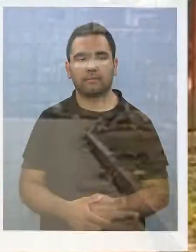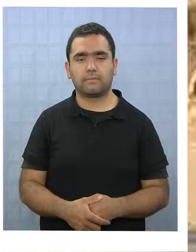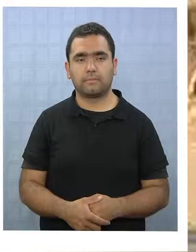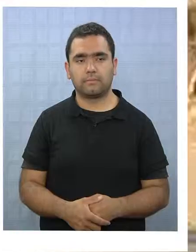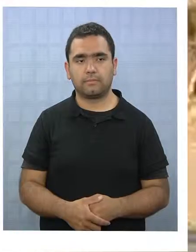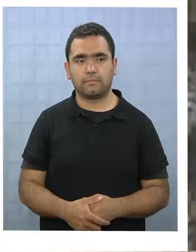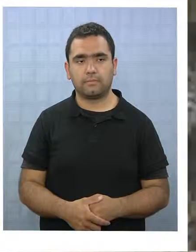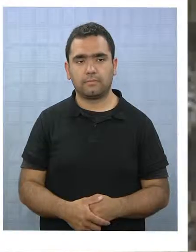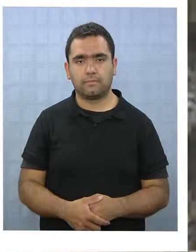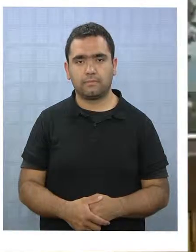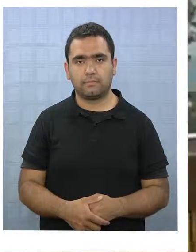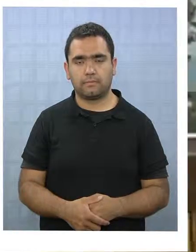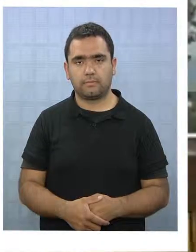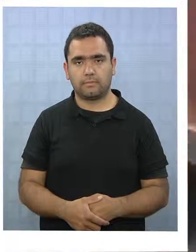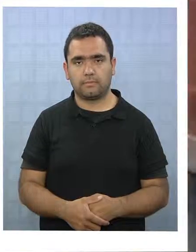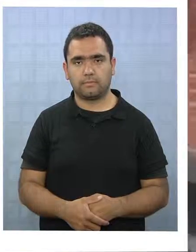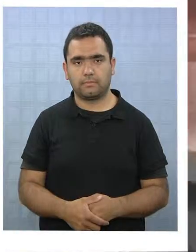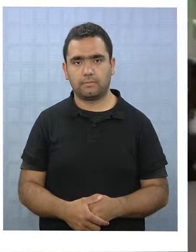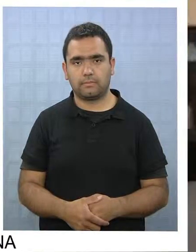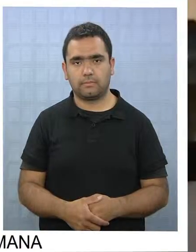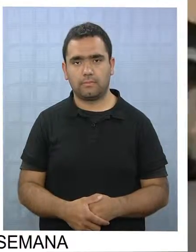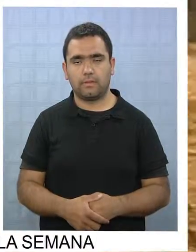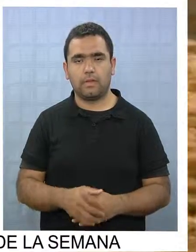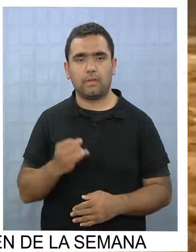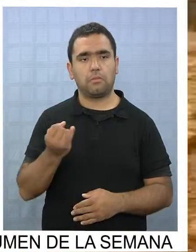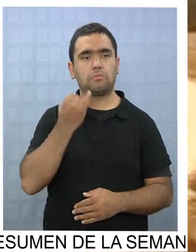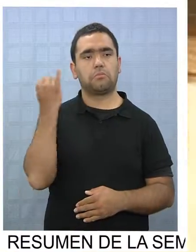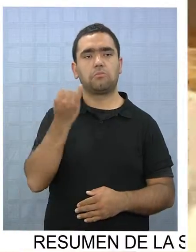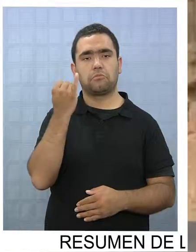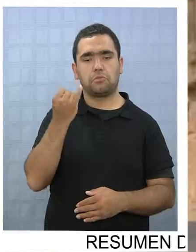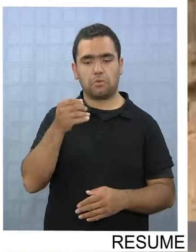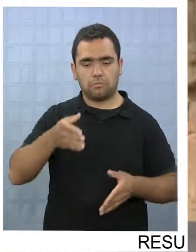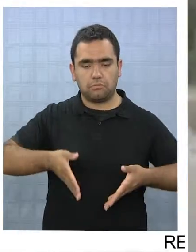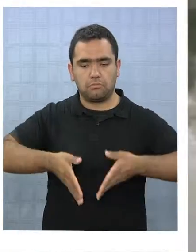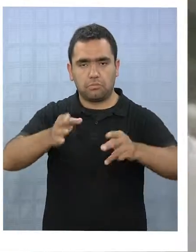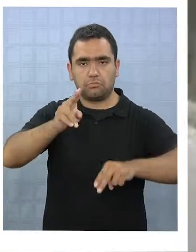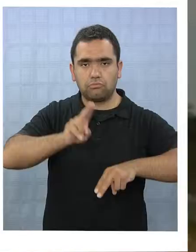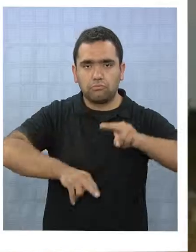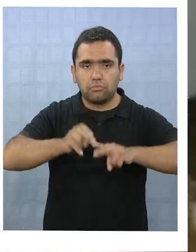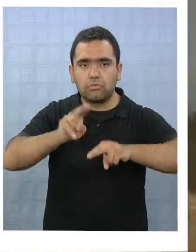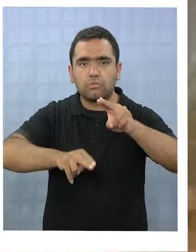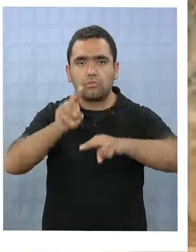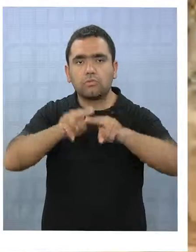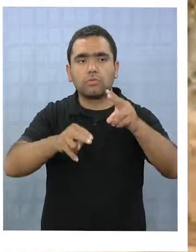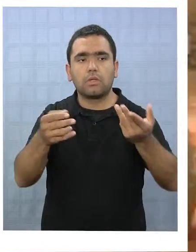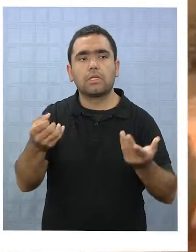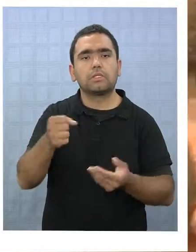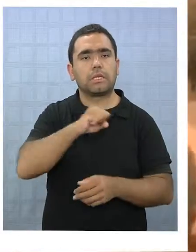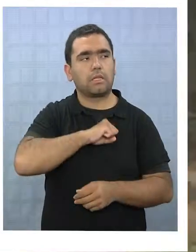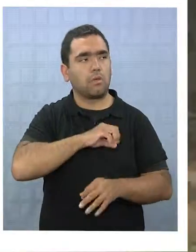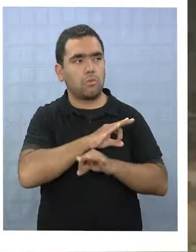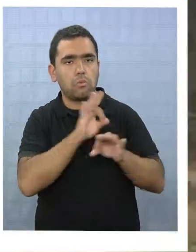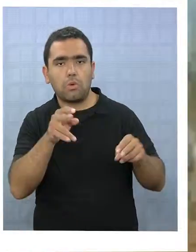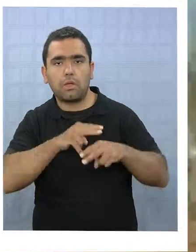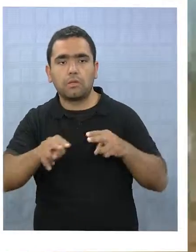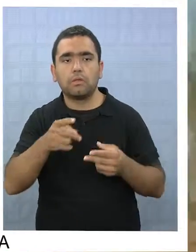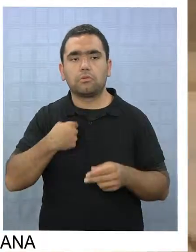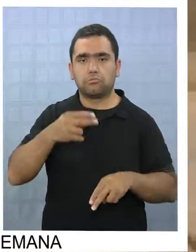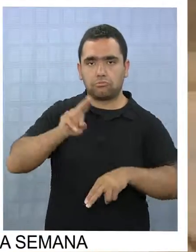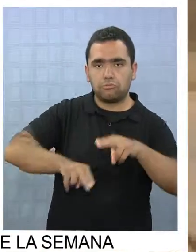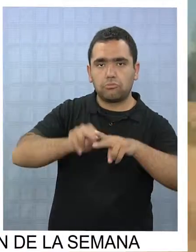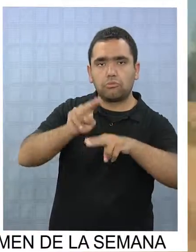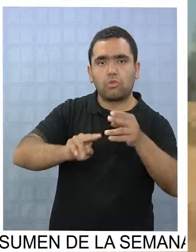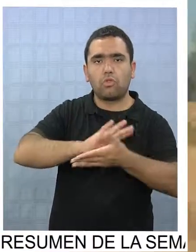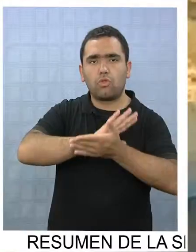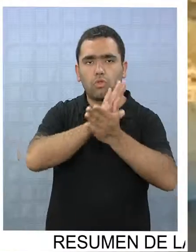Caminando a la autonomía, seguimos construyendo los caminos que el centralismo jamás hizo. Así construimos prácticamente todos